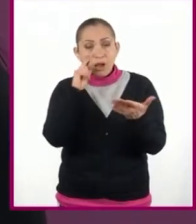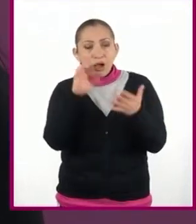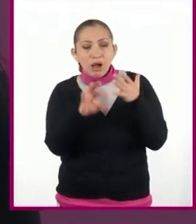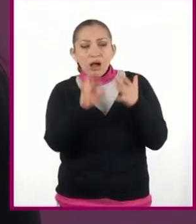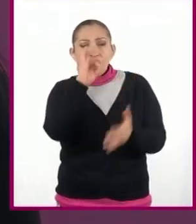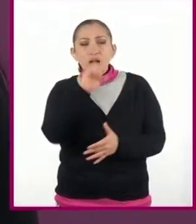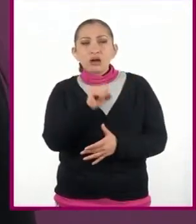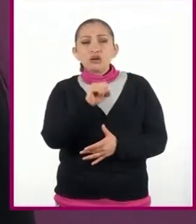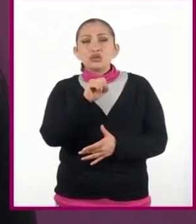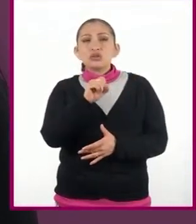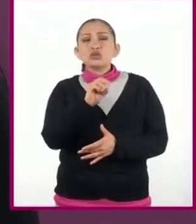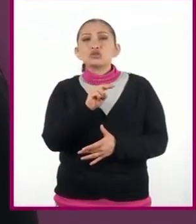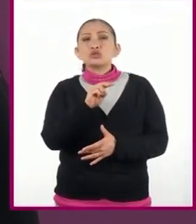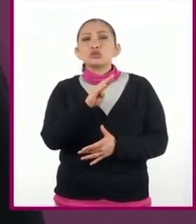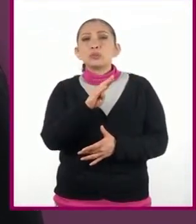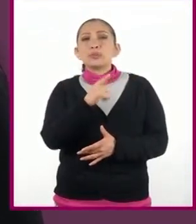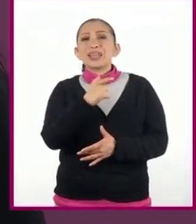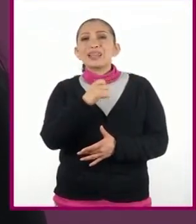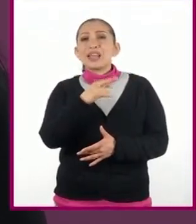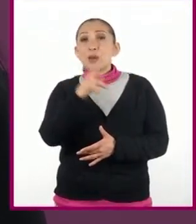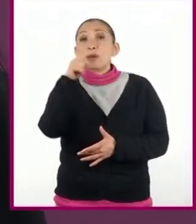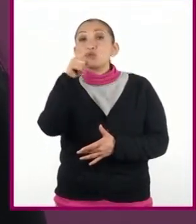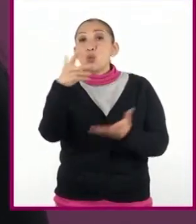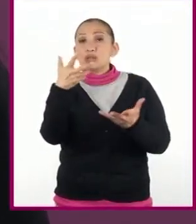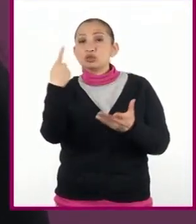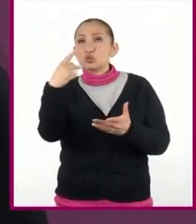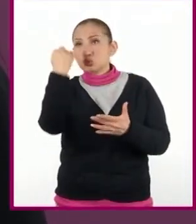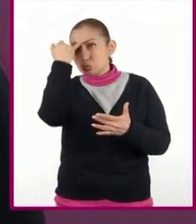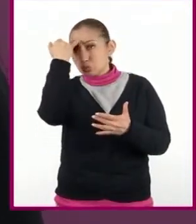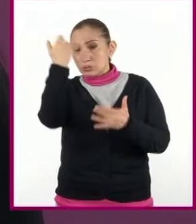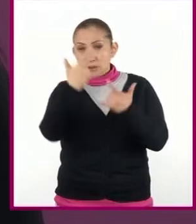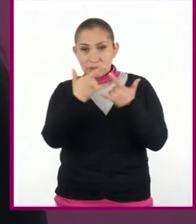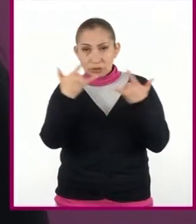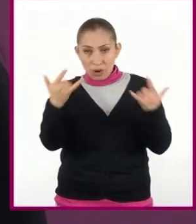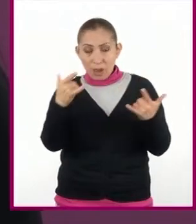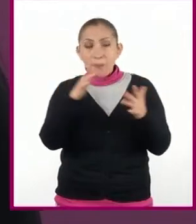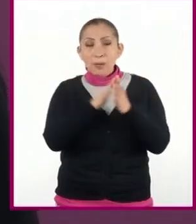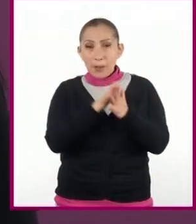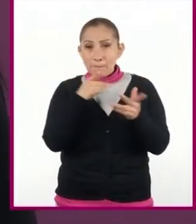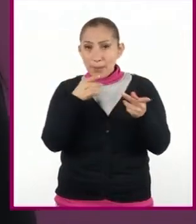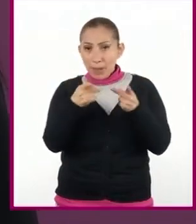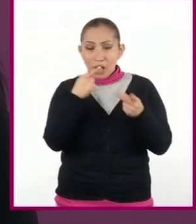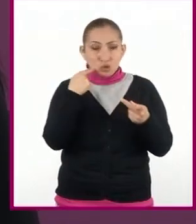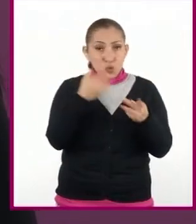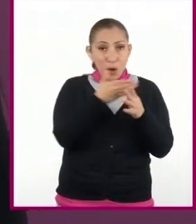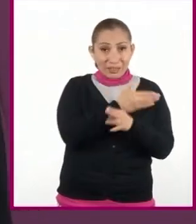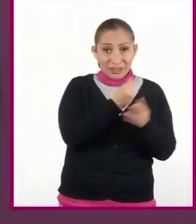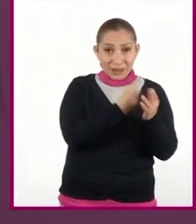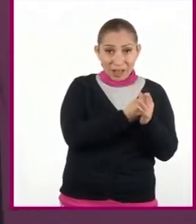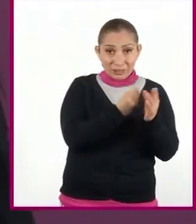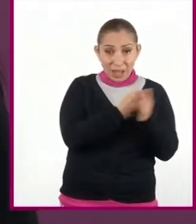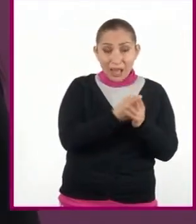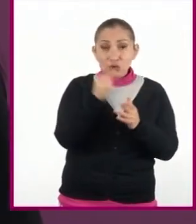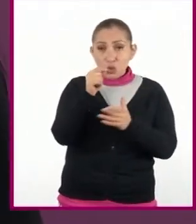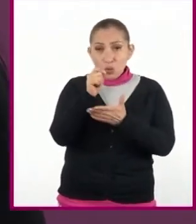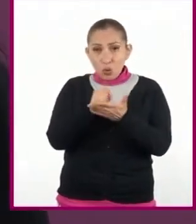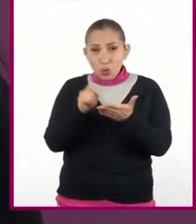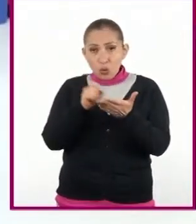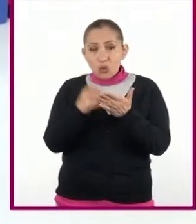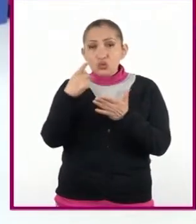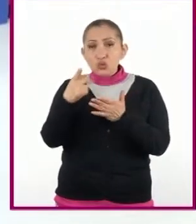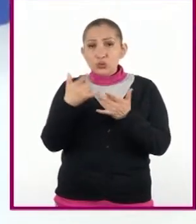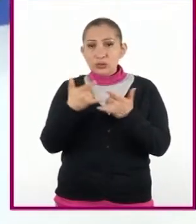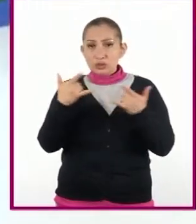creación de un cuento propio. Para ello, por favor tengan a la mano sus anotaciones y sigan la guía para ir creando su propio cuento.